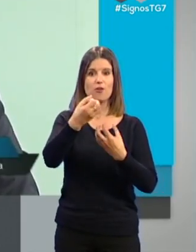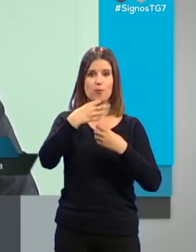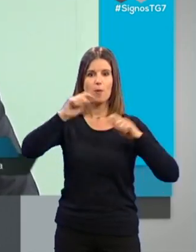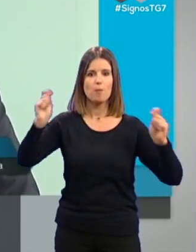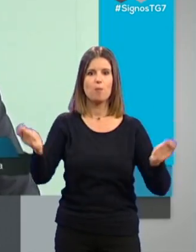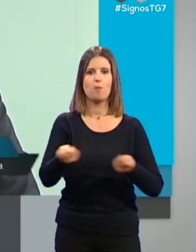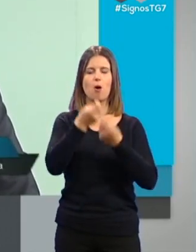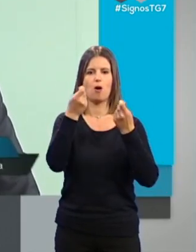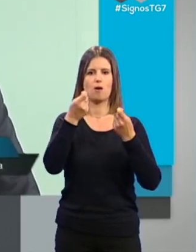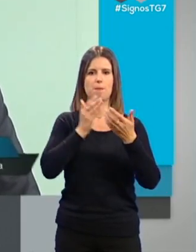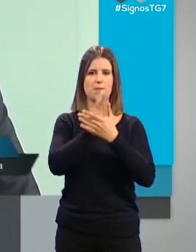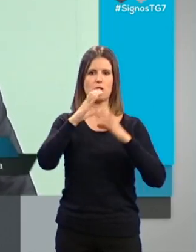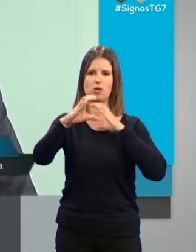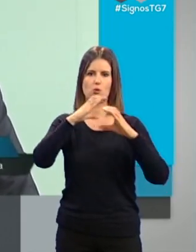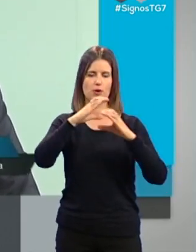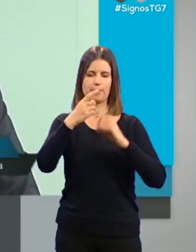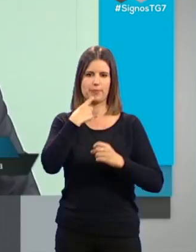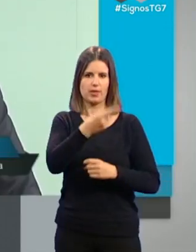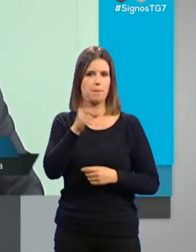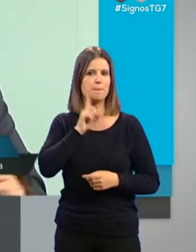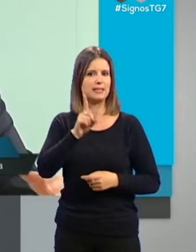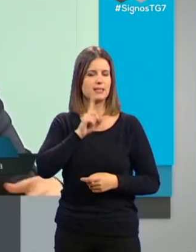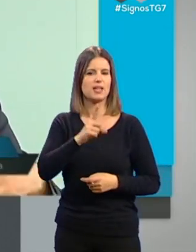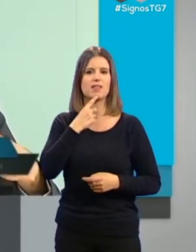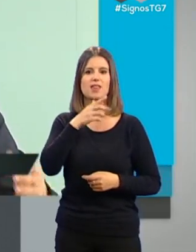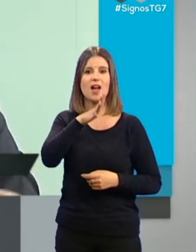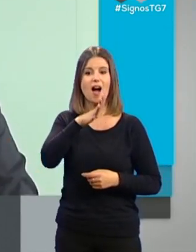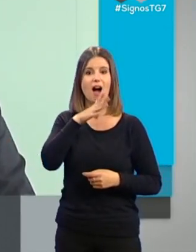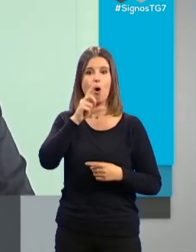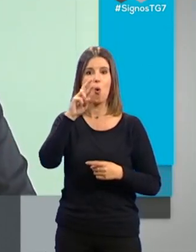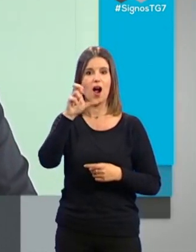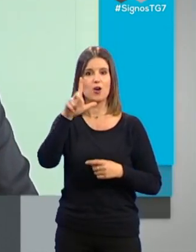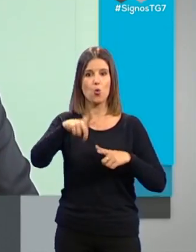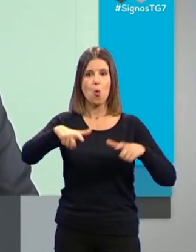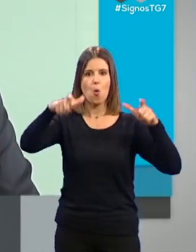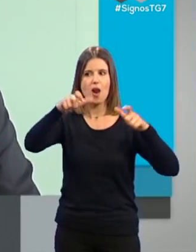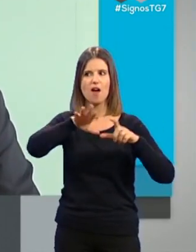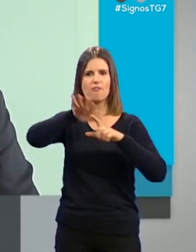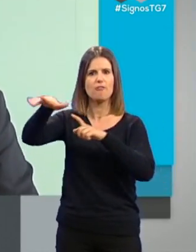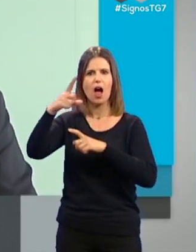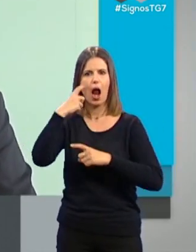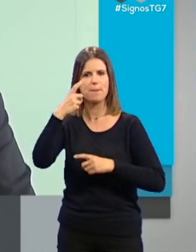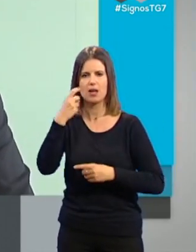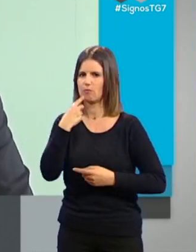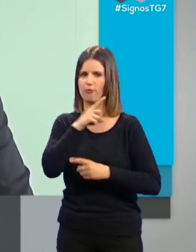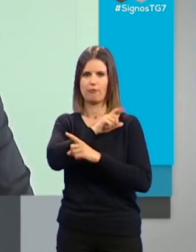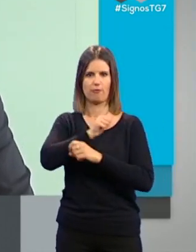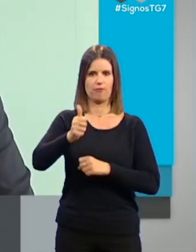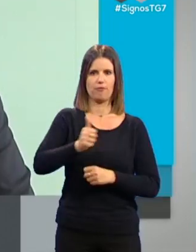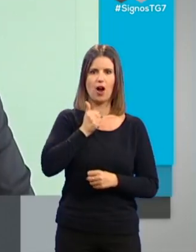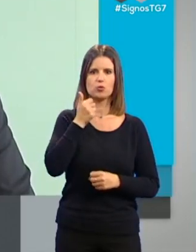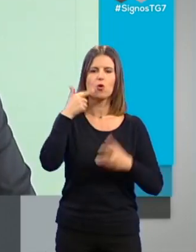en algún medio de comunicación donde hablaba de que el agua de Rule iba a para Almería. Yo quiero desmentirle que eso es falso. La consejera yo creo que se ha